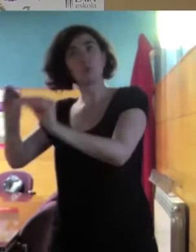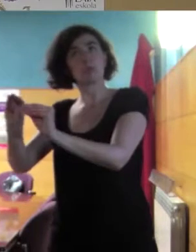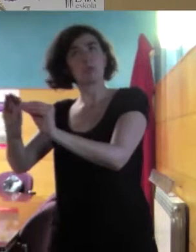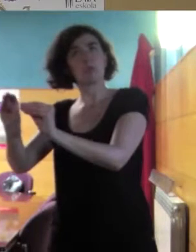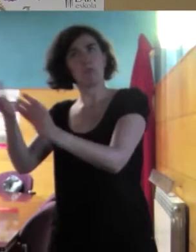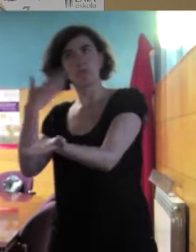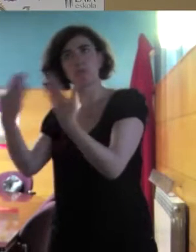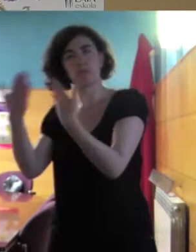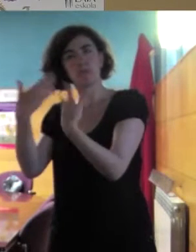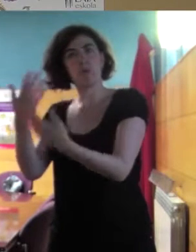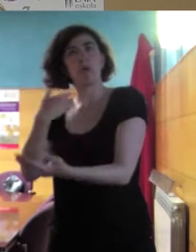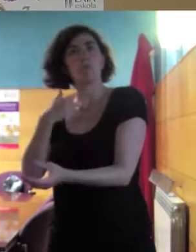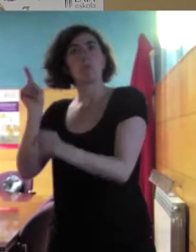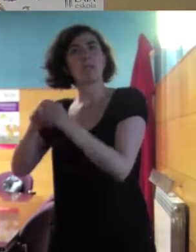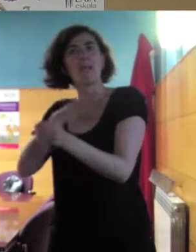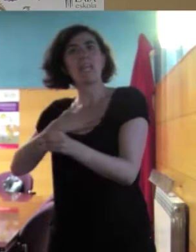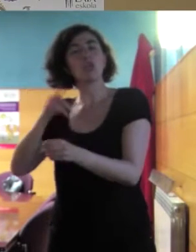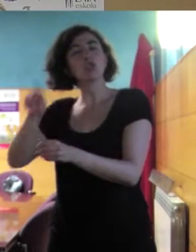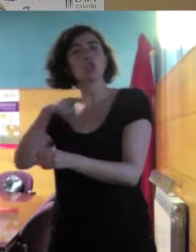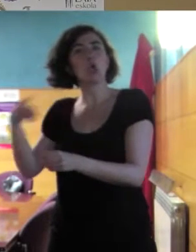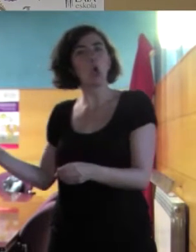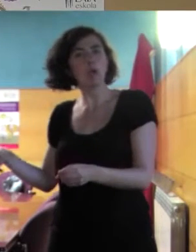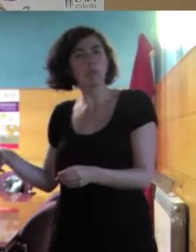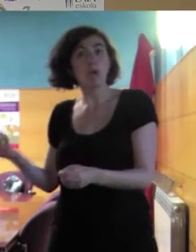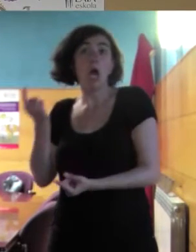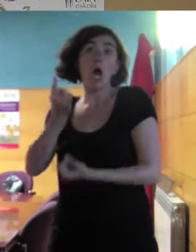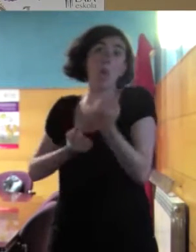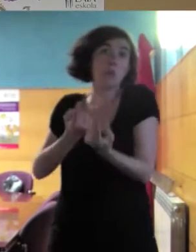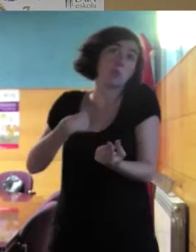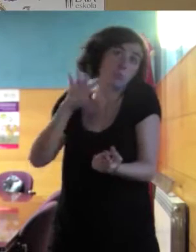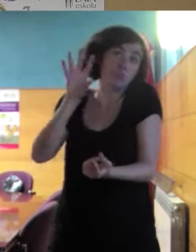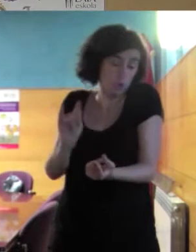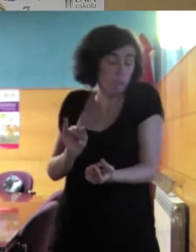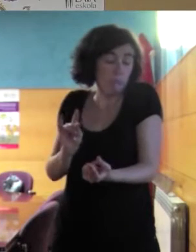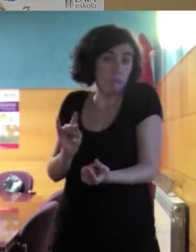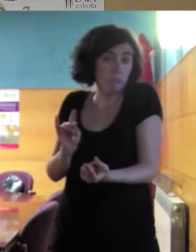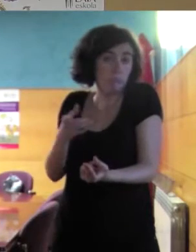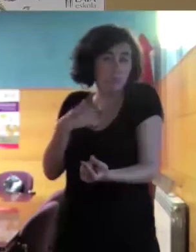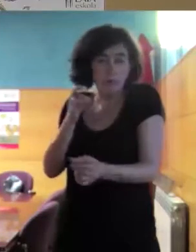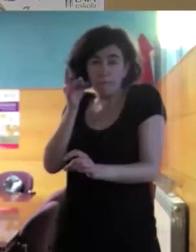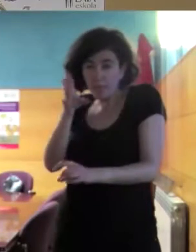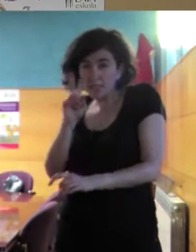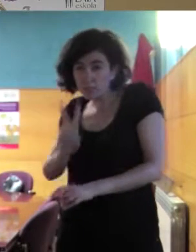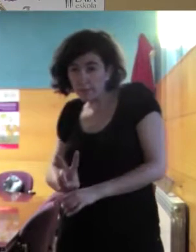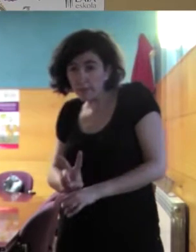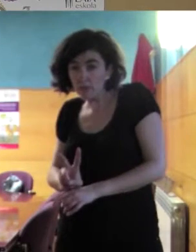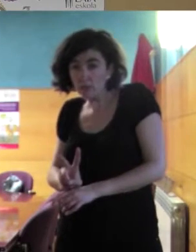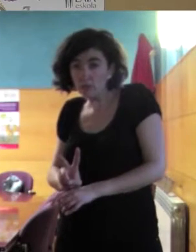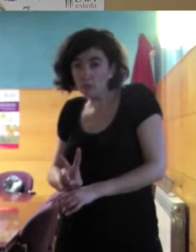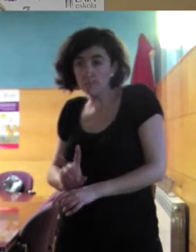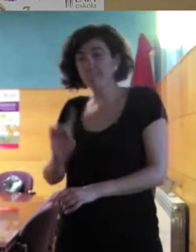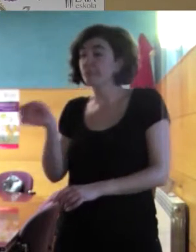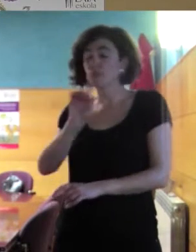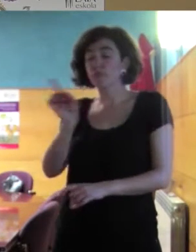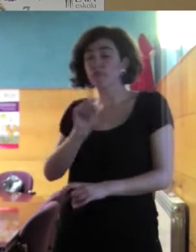receptora. Y aquí también hay un continuum entre sí, a ver si se ve la flechica, uy, no se ve, nada, no.